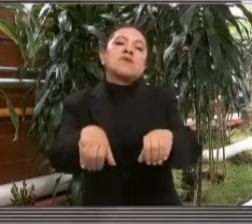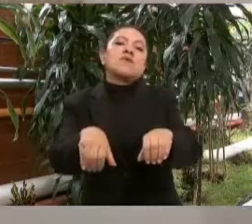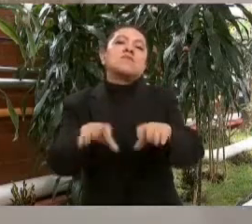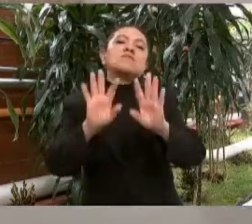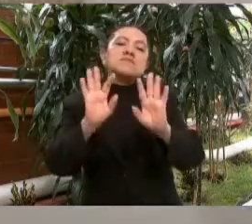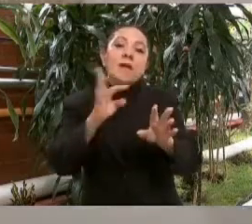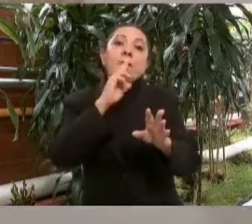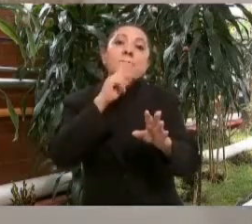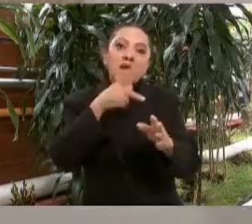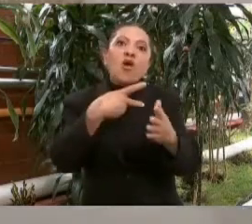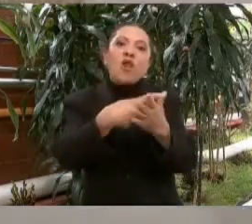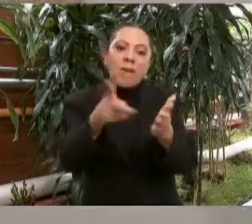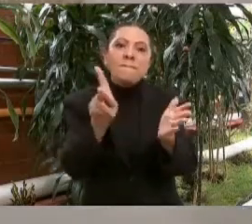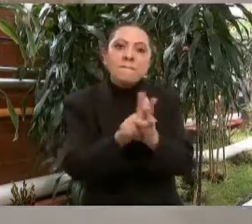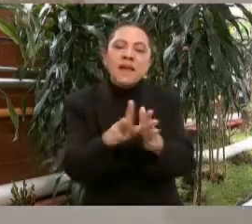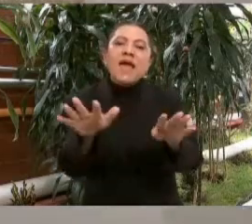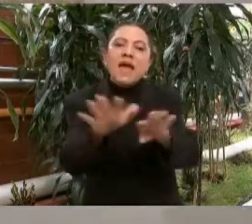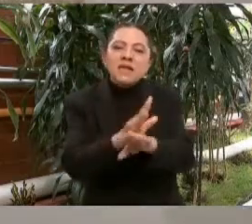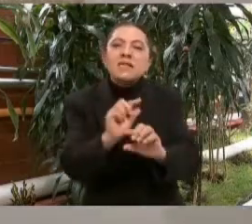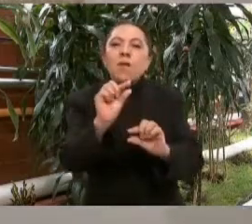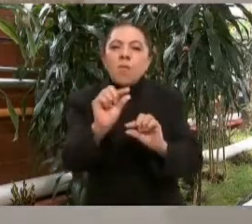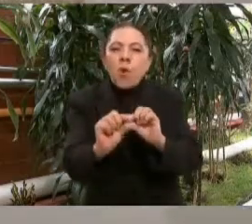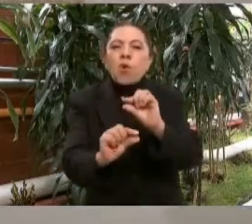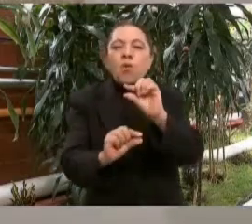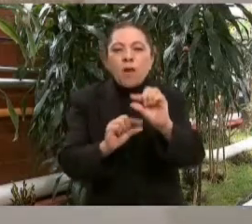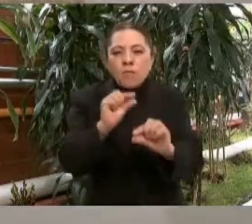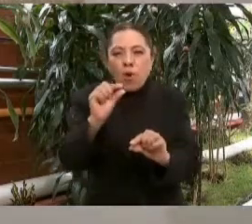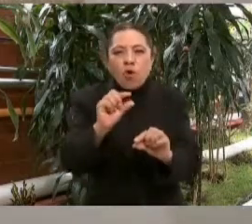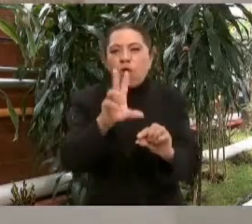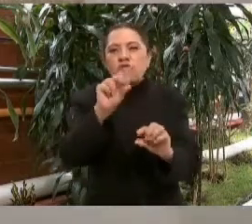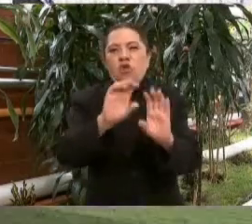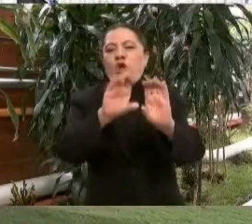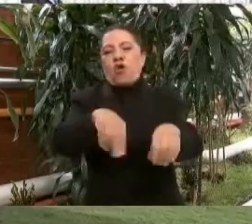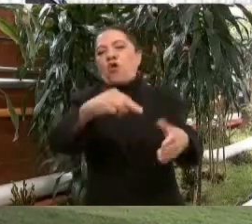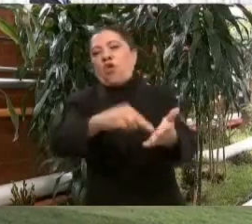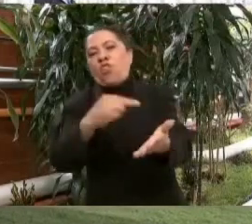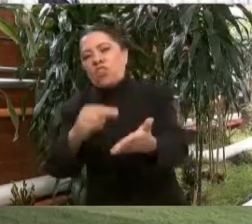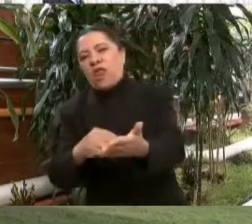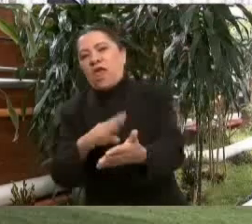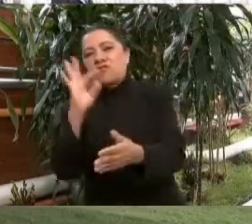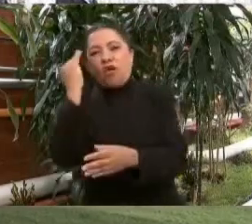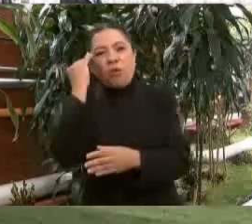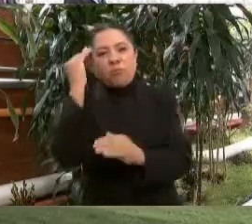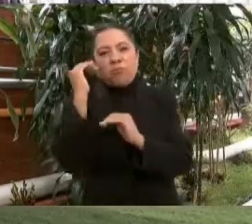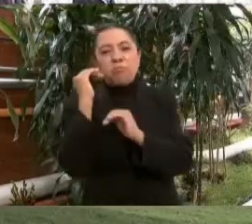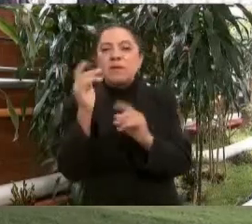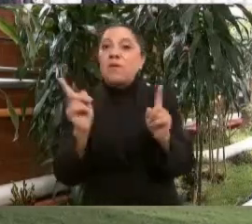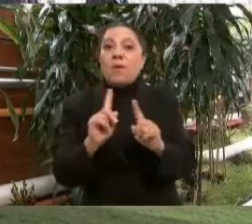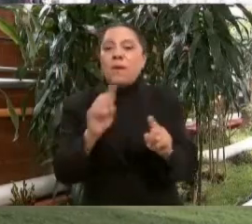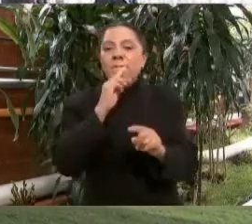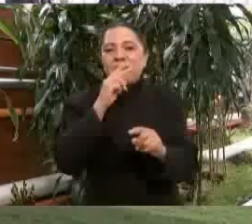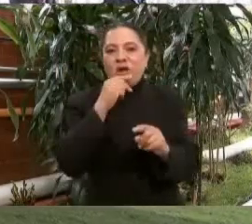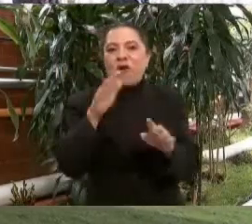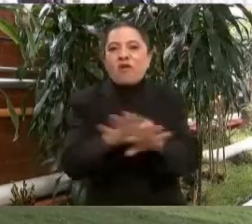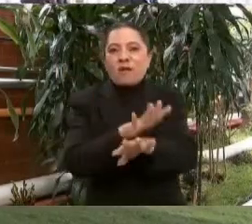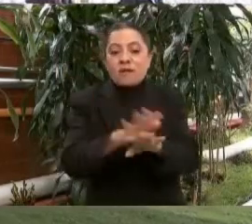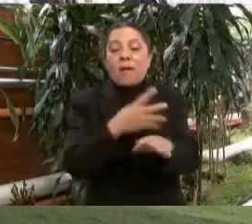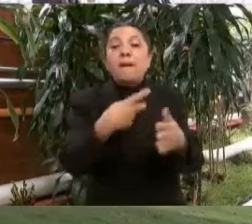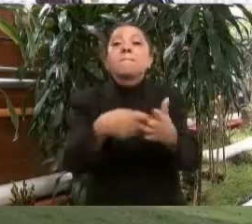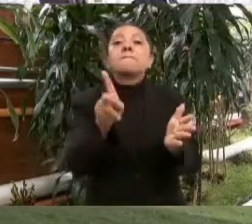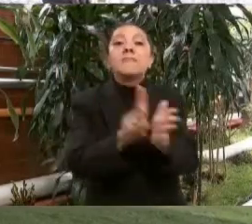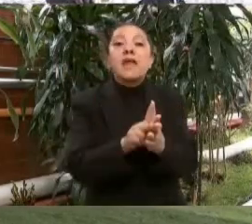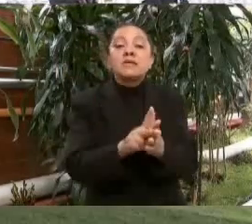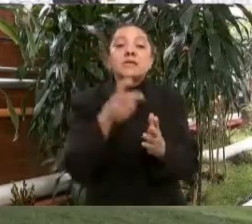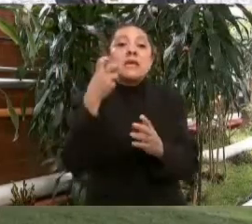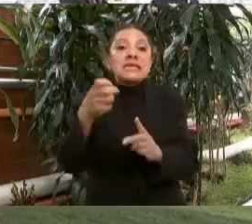basificando poco a poco. Esas eran las cuatro tareas